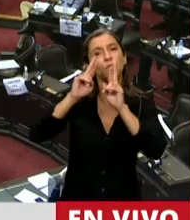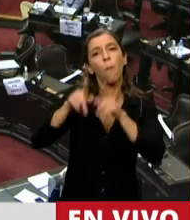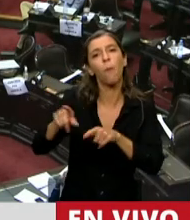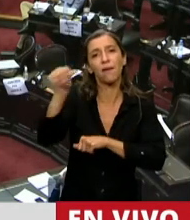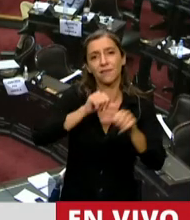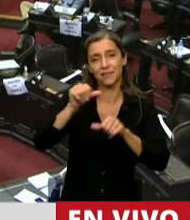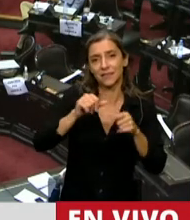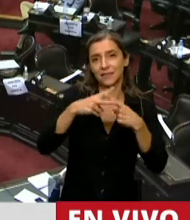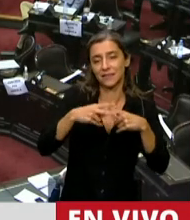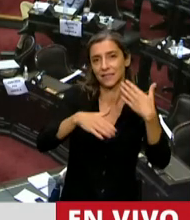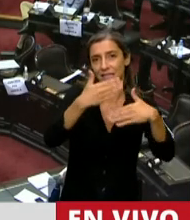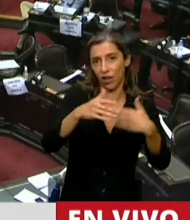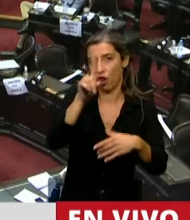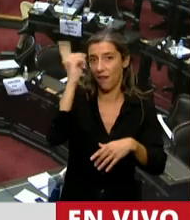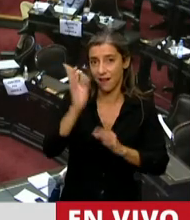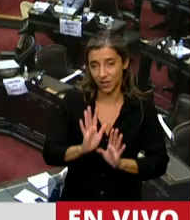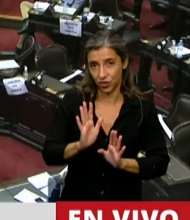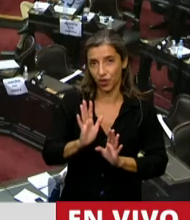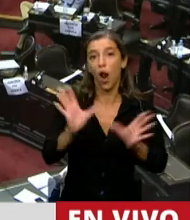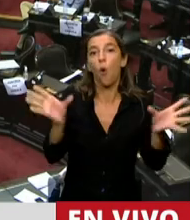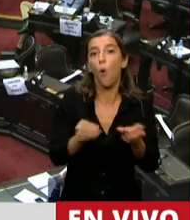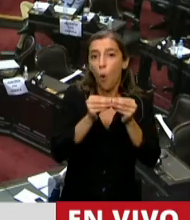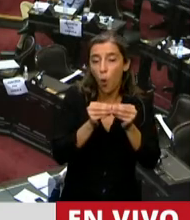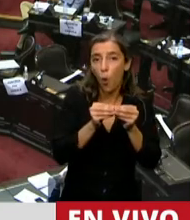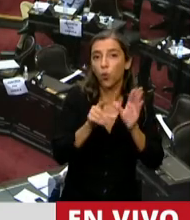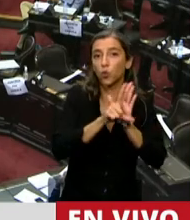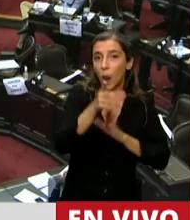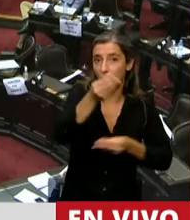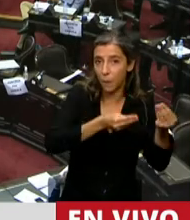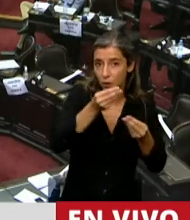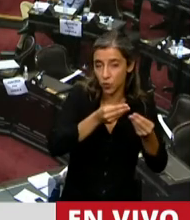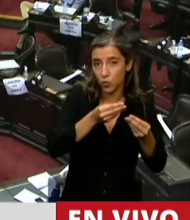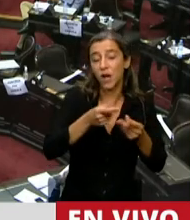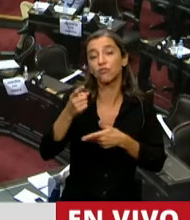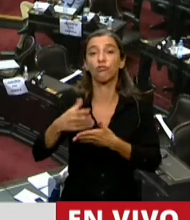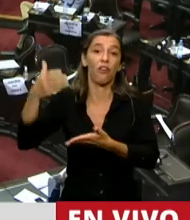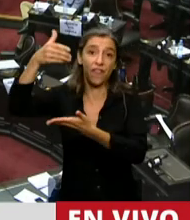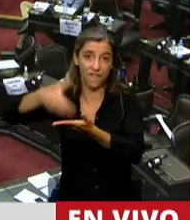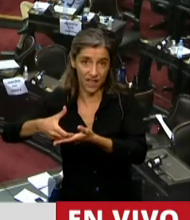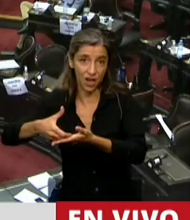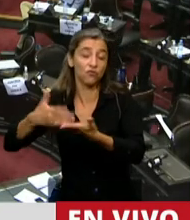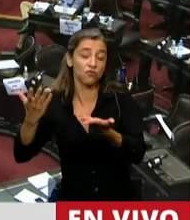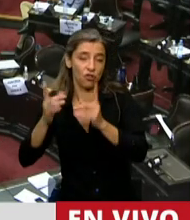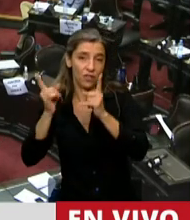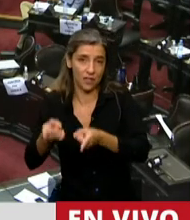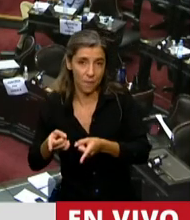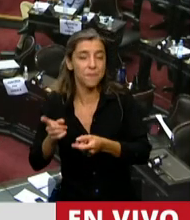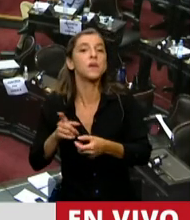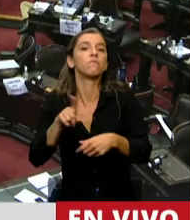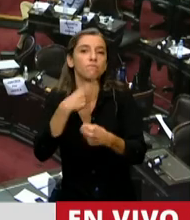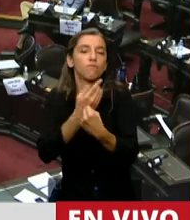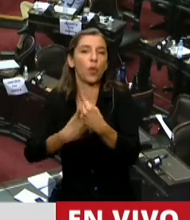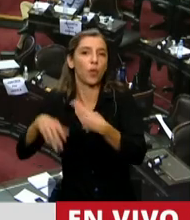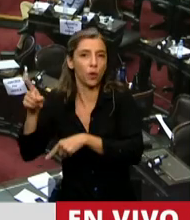de Ciencia y Tecnología presentado con el presupuesto y las inversiones que eso implica y la distribución, deberá